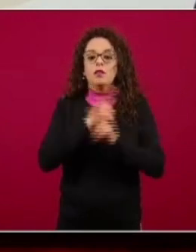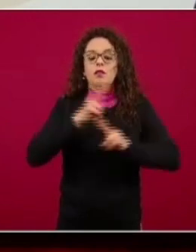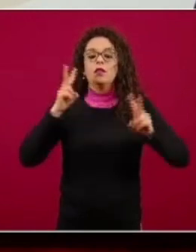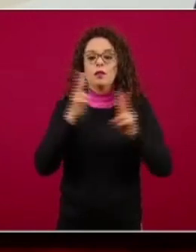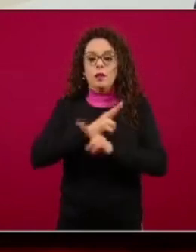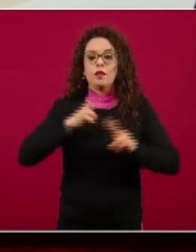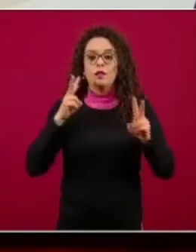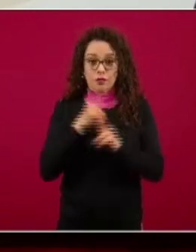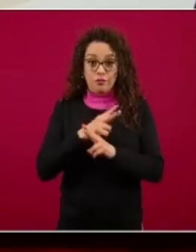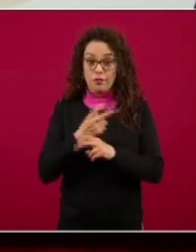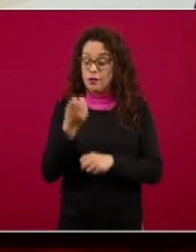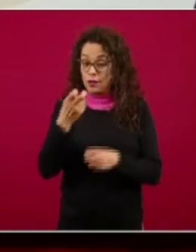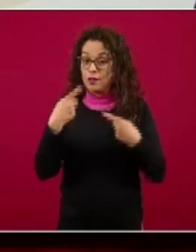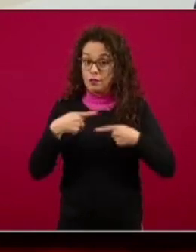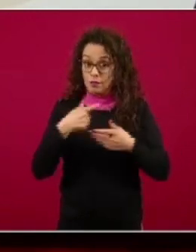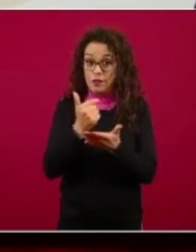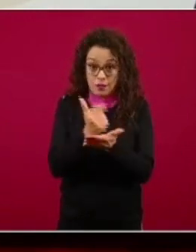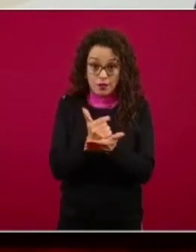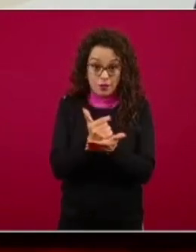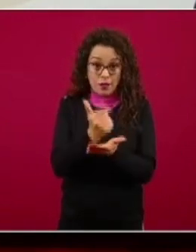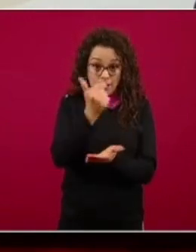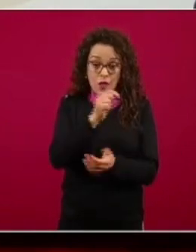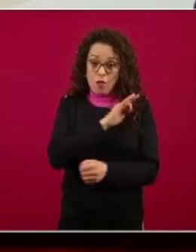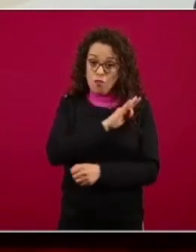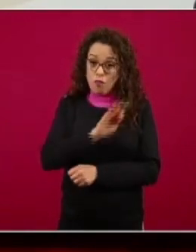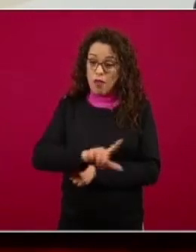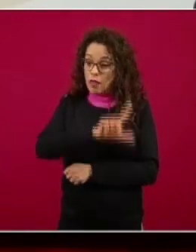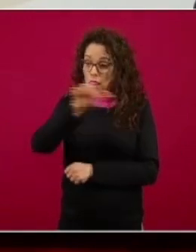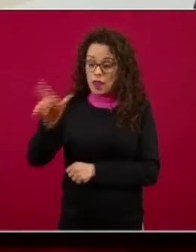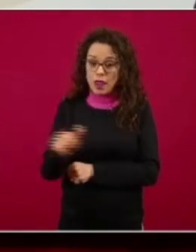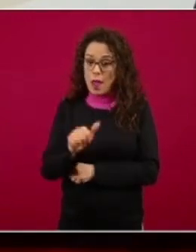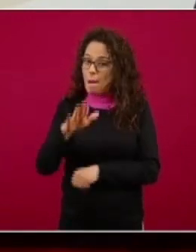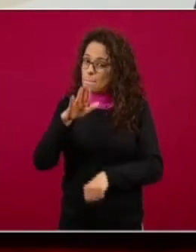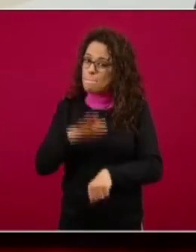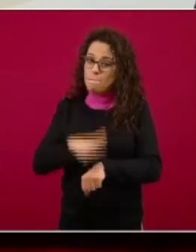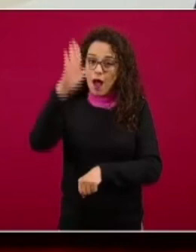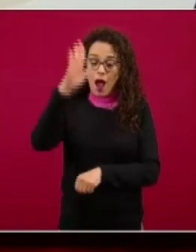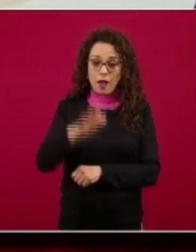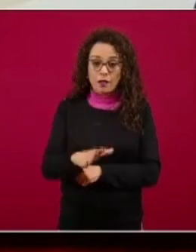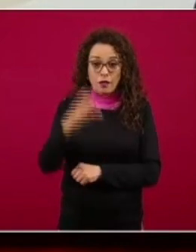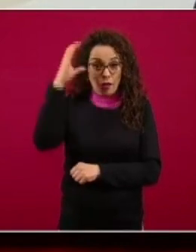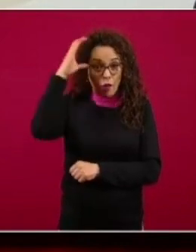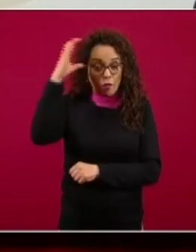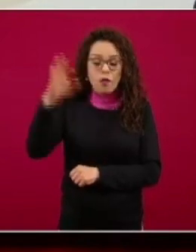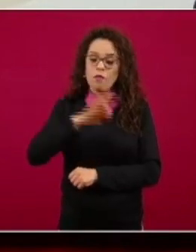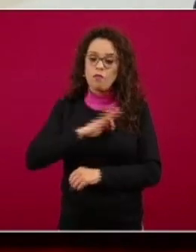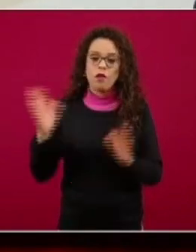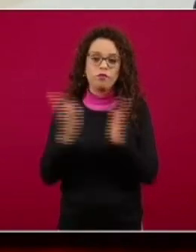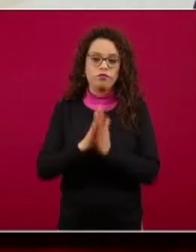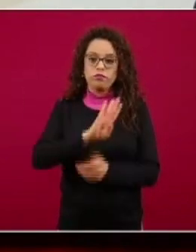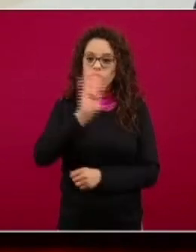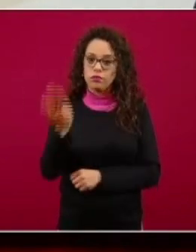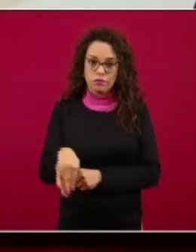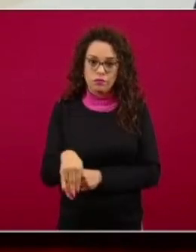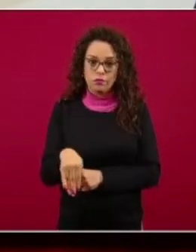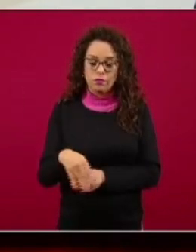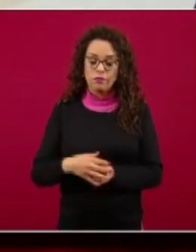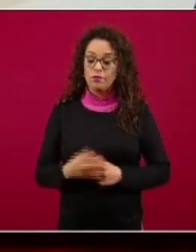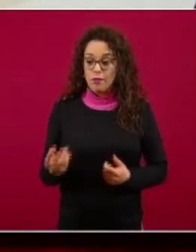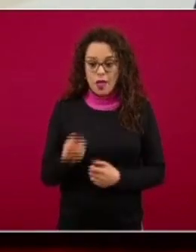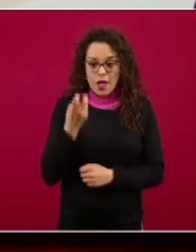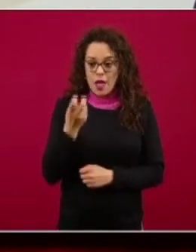una persona con un alto riesgo de complicaciones y de mortalidad. Y ese es el trabajo que se ha estado haciendo en los hospitales.